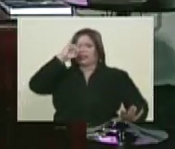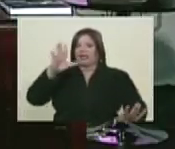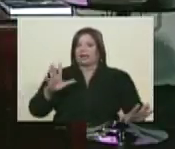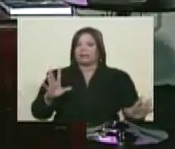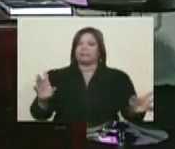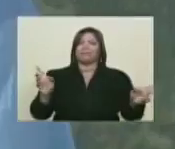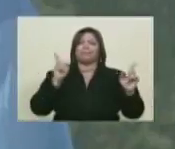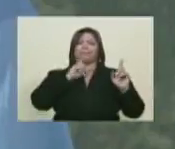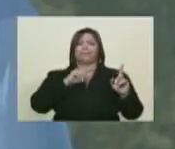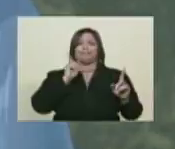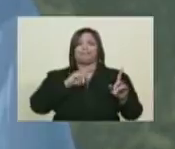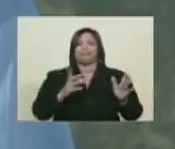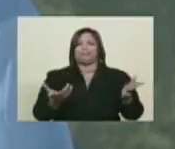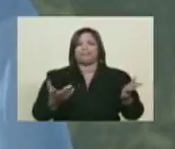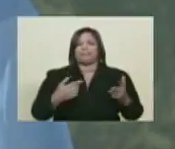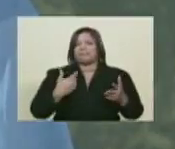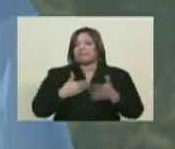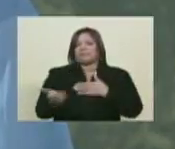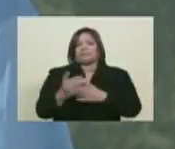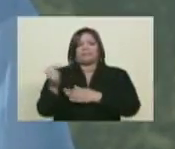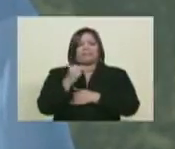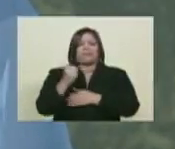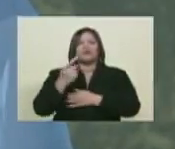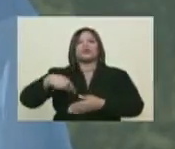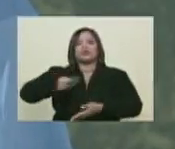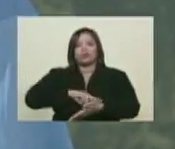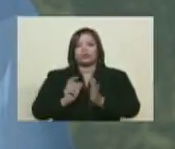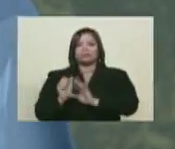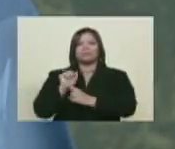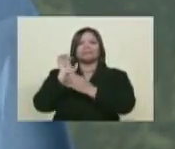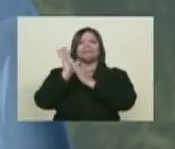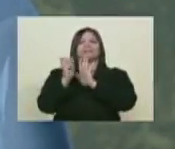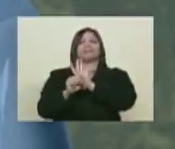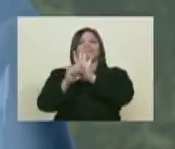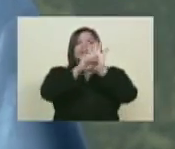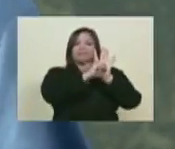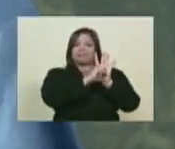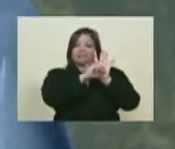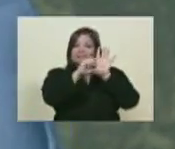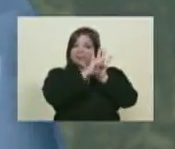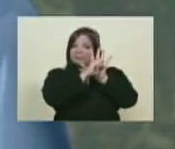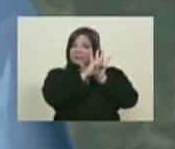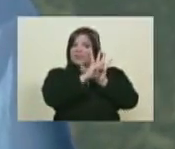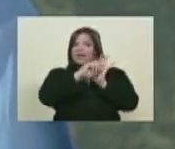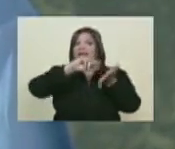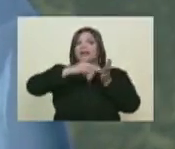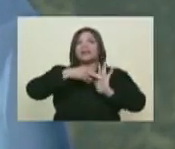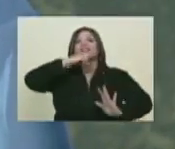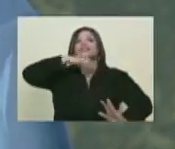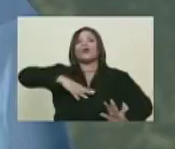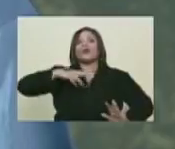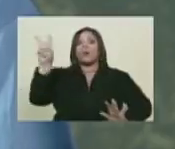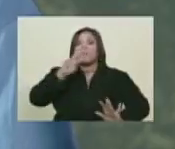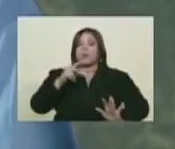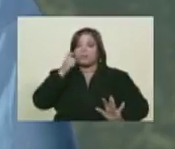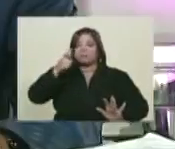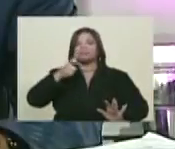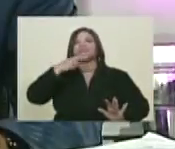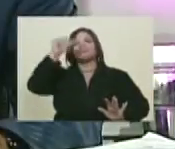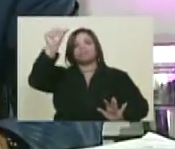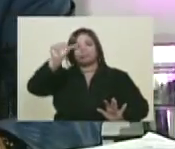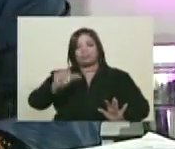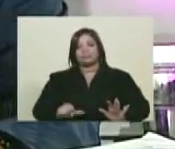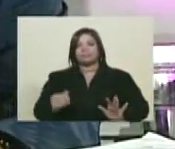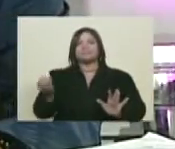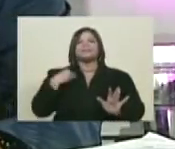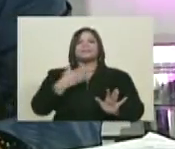Así mismo. Lo hemos tomado, lo queremos reivindicar y precisamente detrás de ese símbolo hay la historia de un pueblo que queremos seguir relatando. Mira, pero fíjate